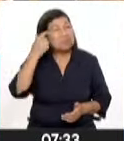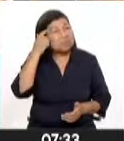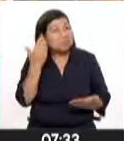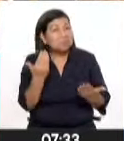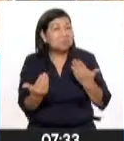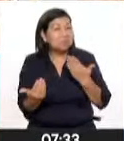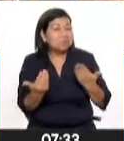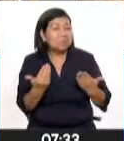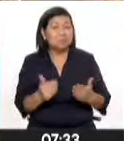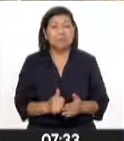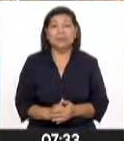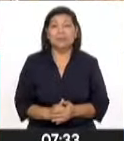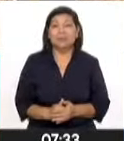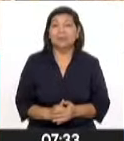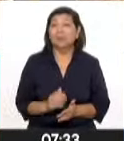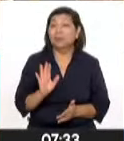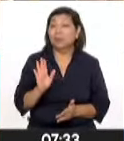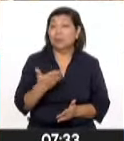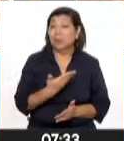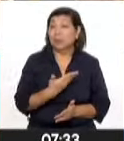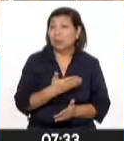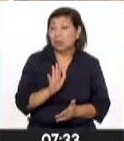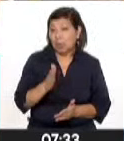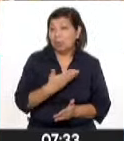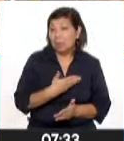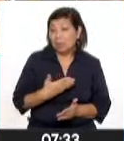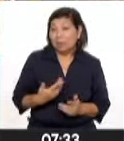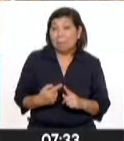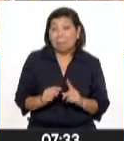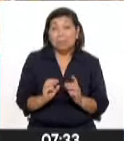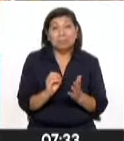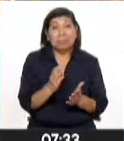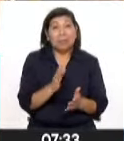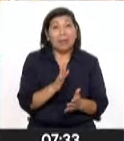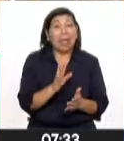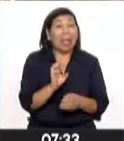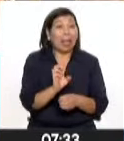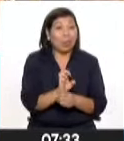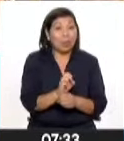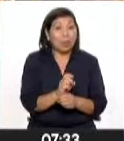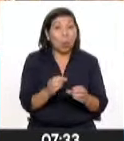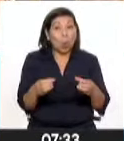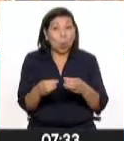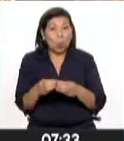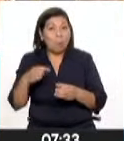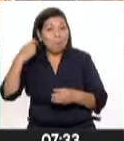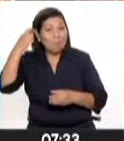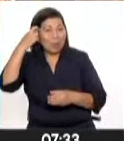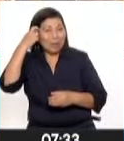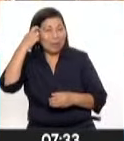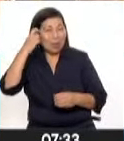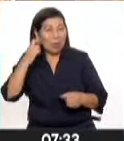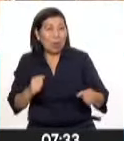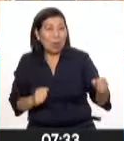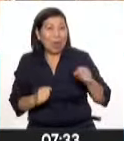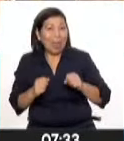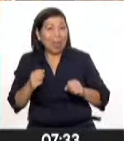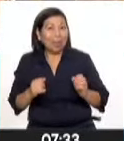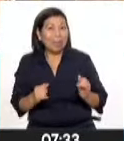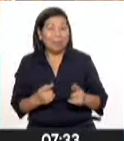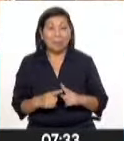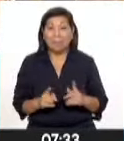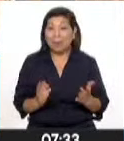desde un inicio del gobierno de Lazo era muy claro que los grupos de izquierda no iban a dejarle gobernar